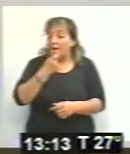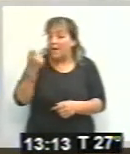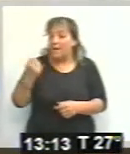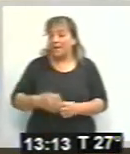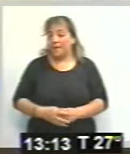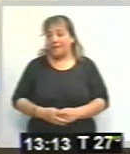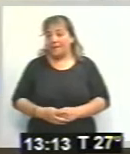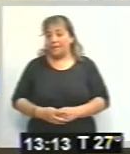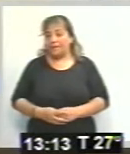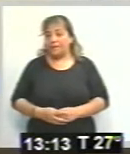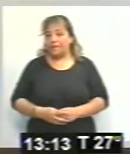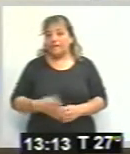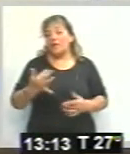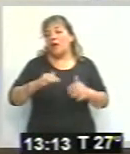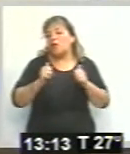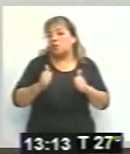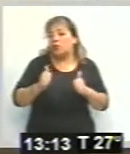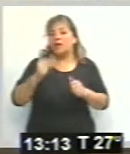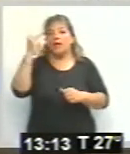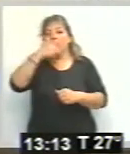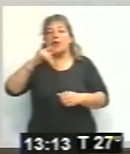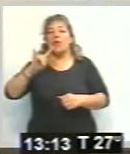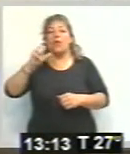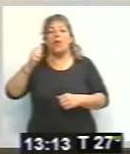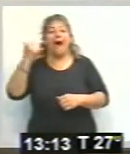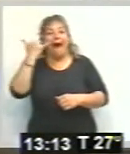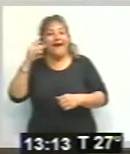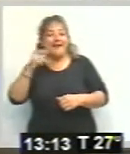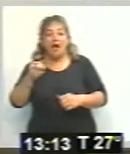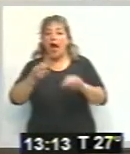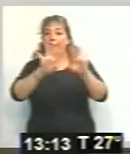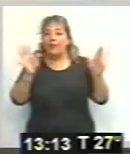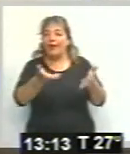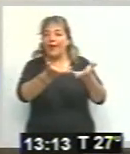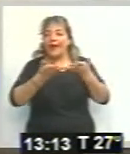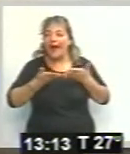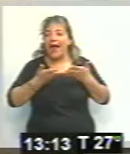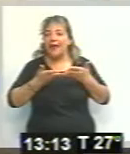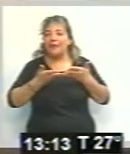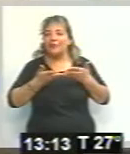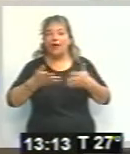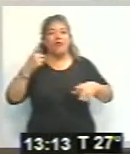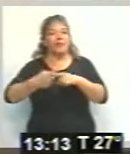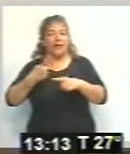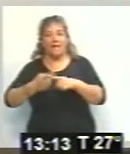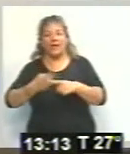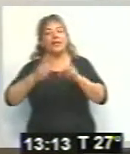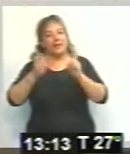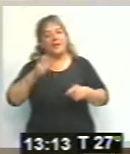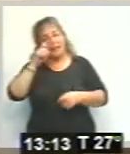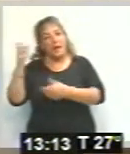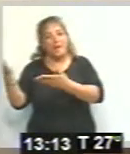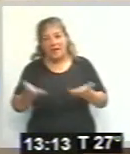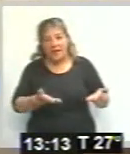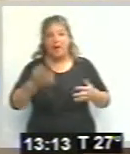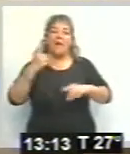suerte de que los bailes nos regalaron un recital En el salón Terrazas, y también están invitados por la fiesta de la papa